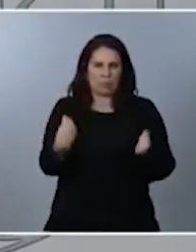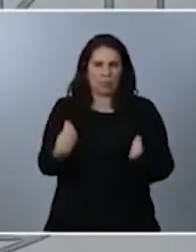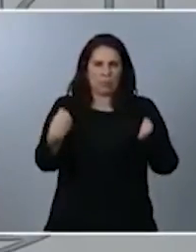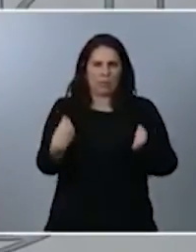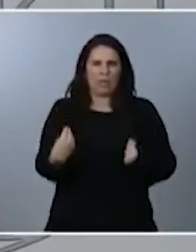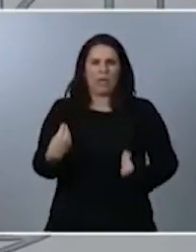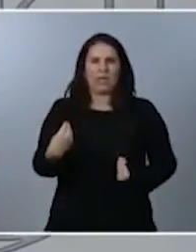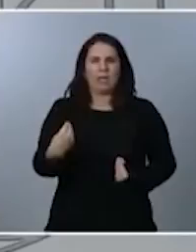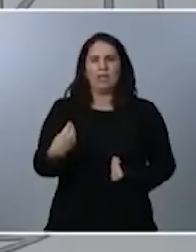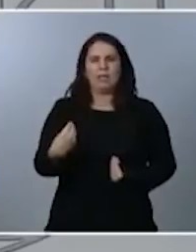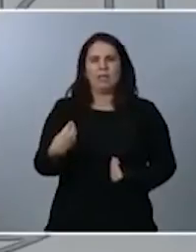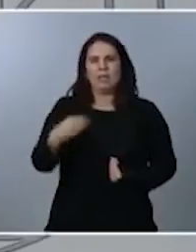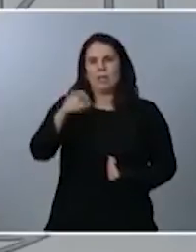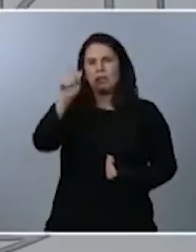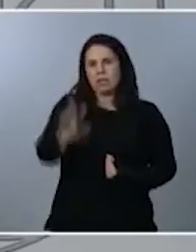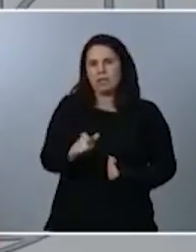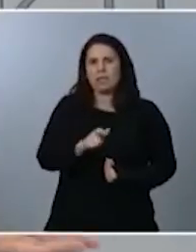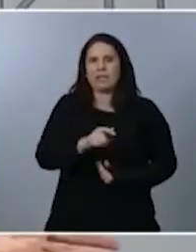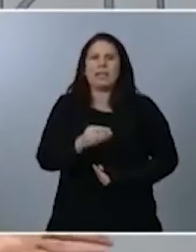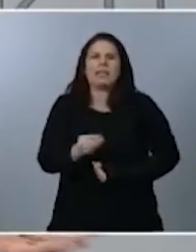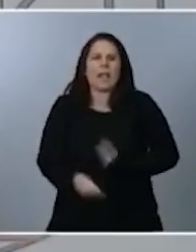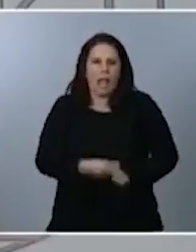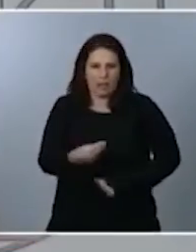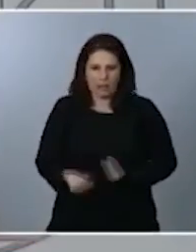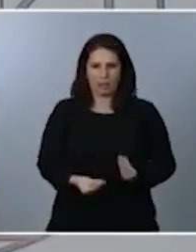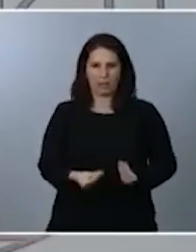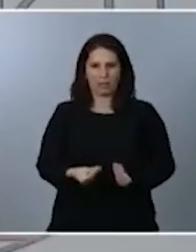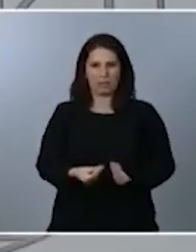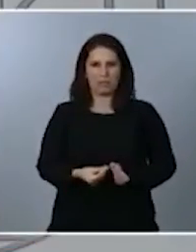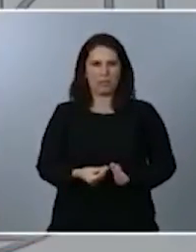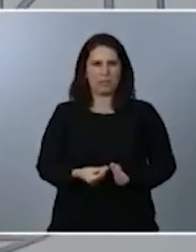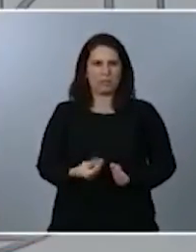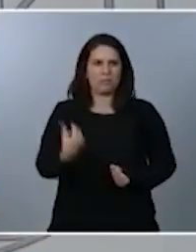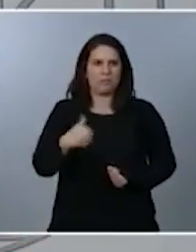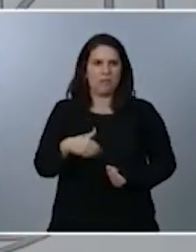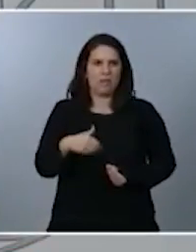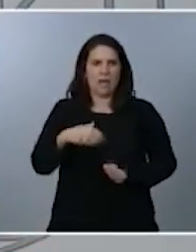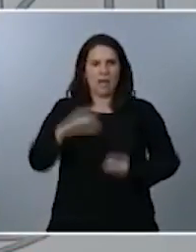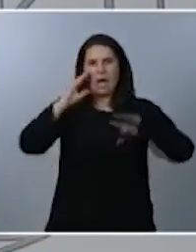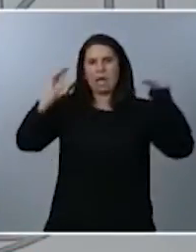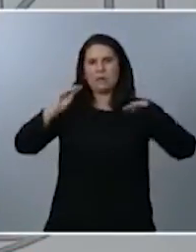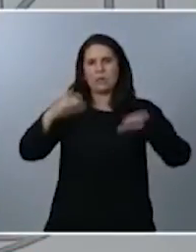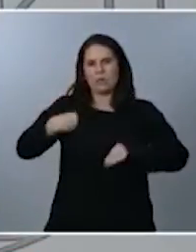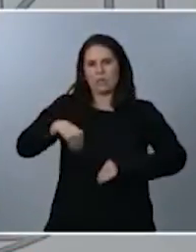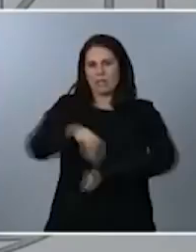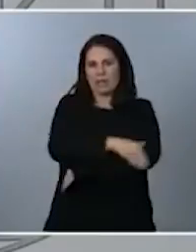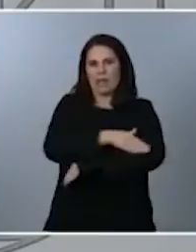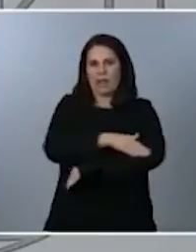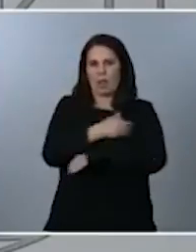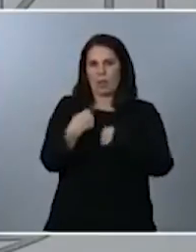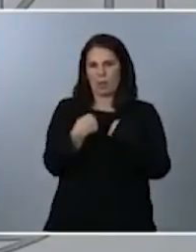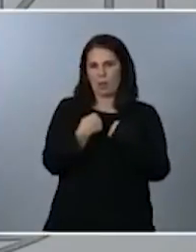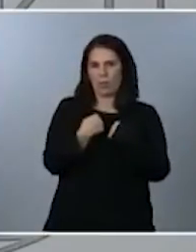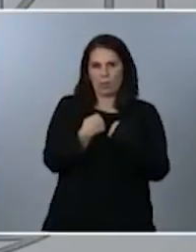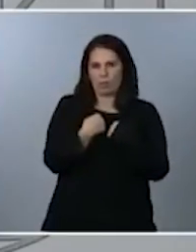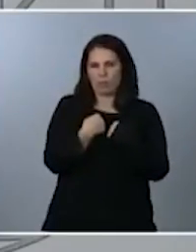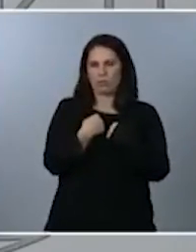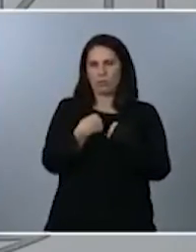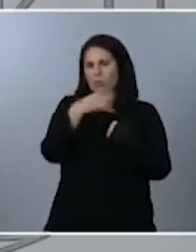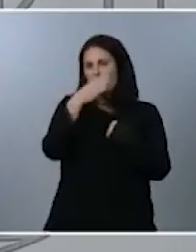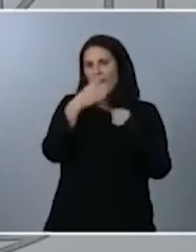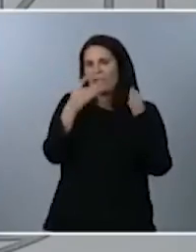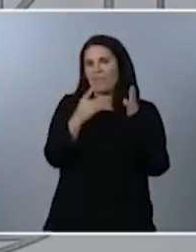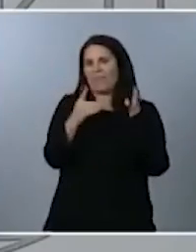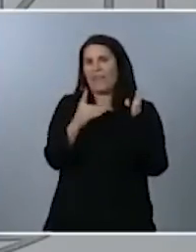presidenta autonómico están dictando. Ya no tiene sentido que lo haga el presidente del Gobierno puesto que el decreto de alarma si los